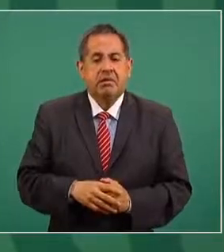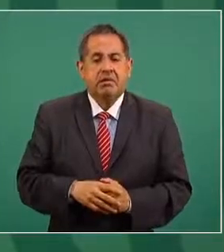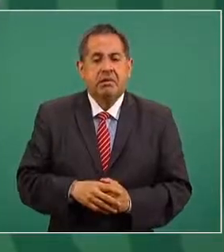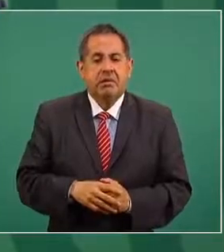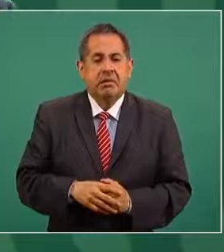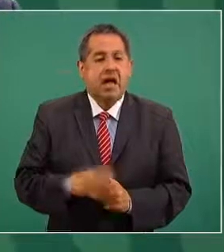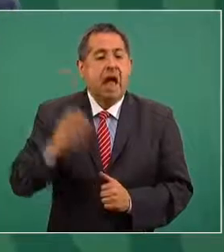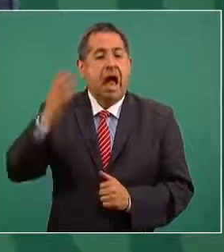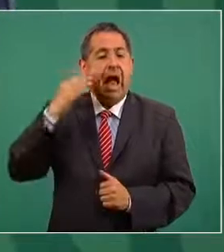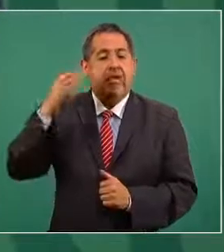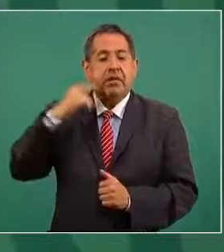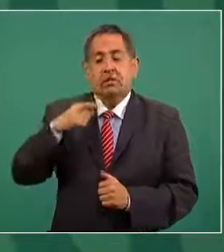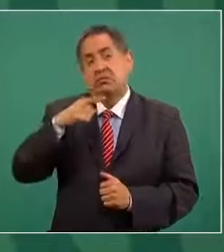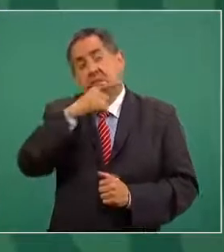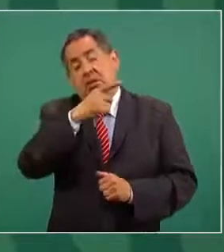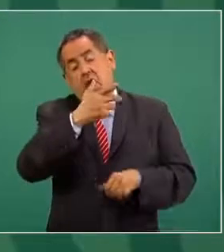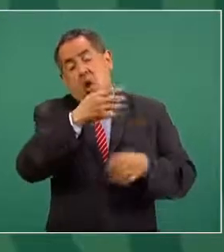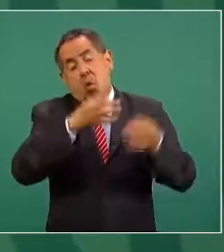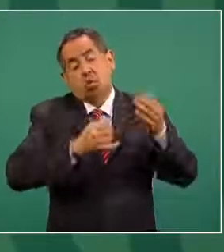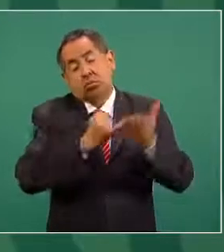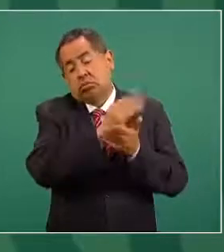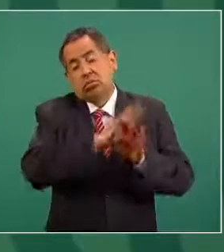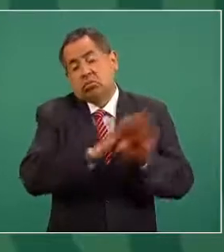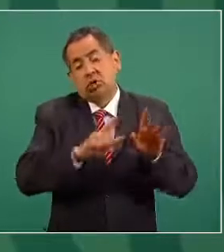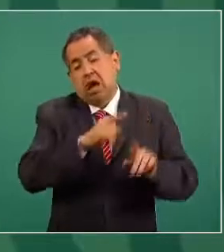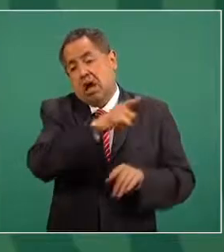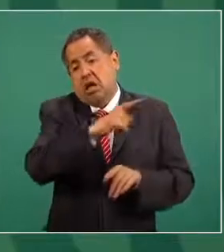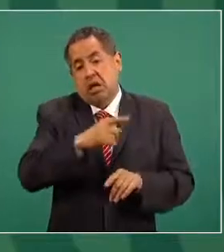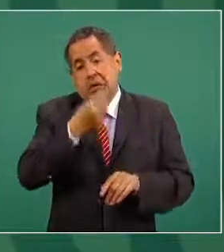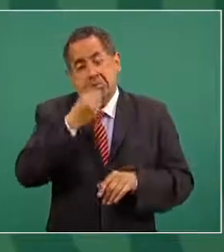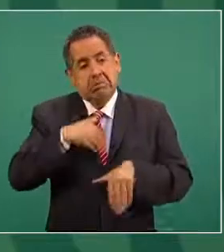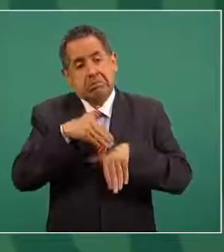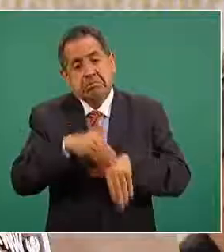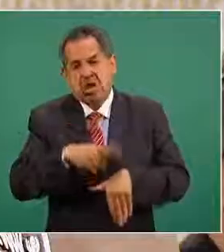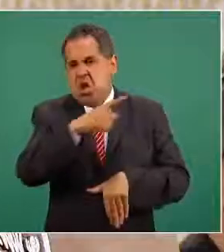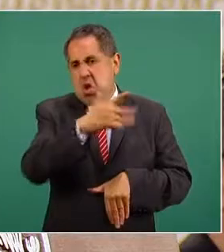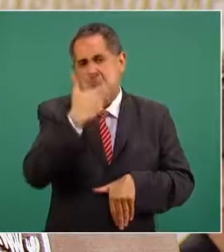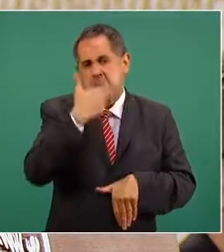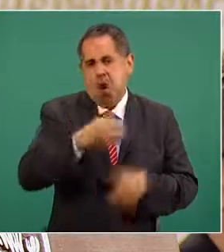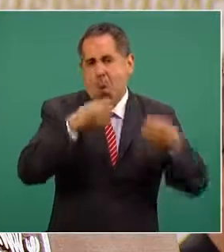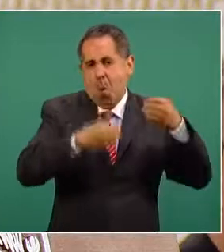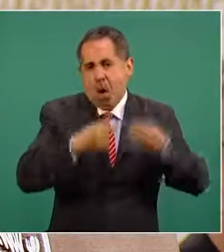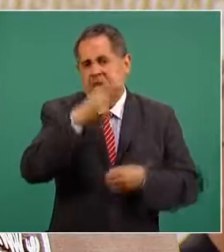juzgó afuera y esos son los buenos jueces